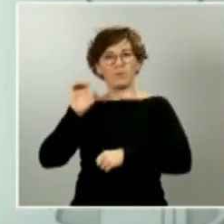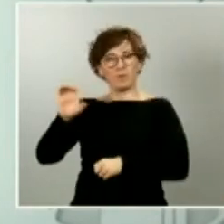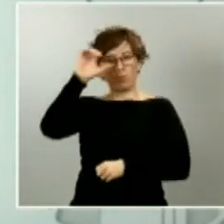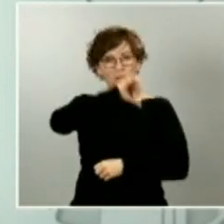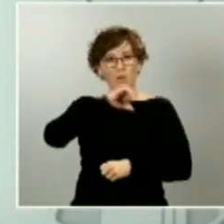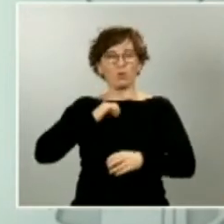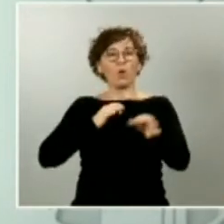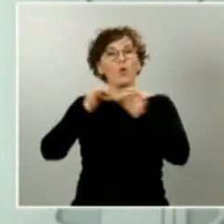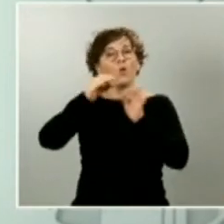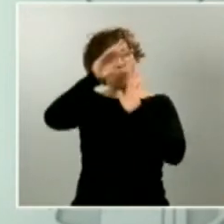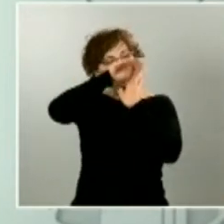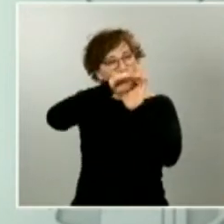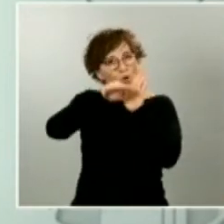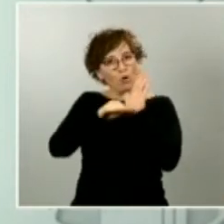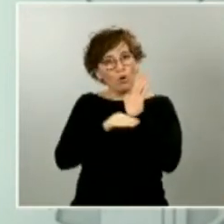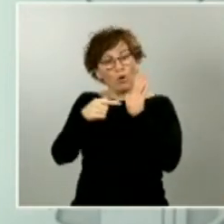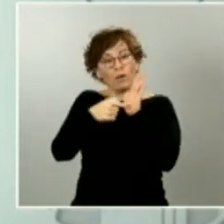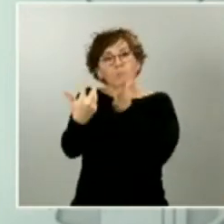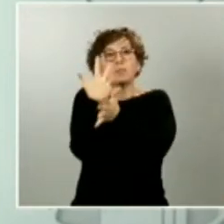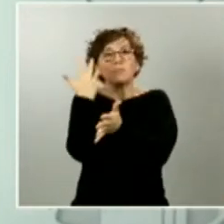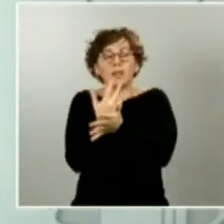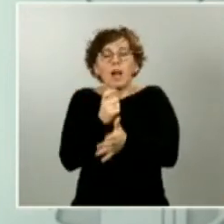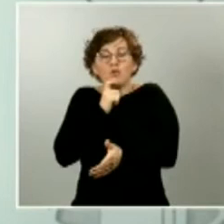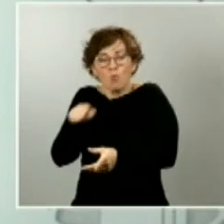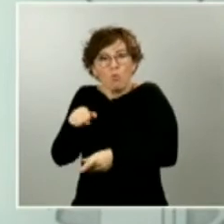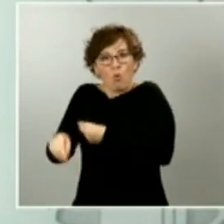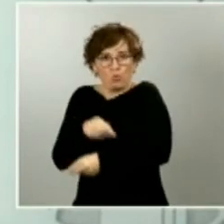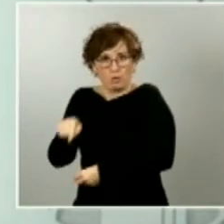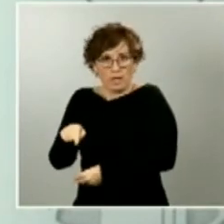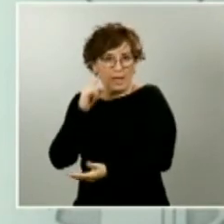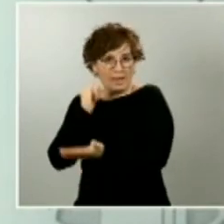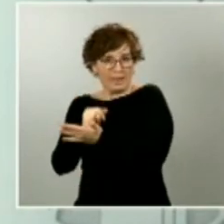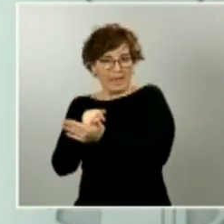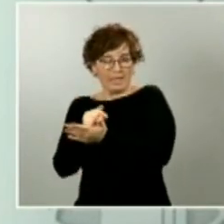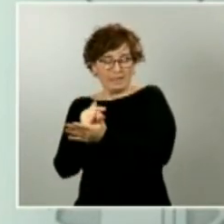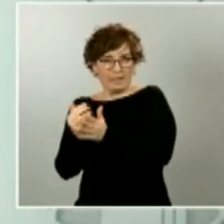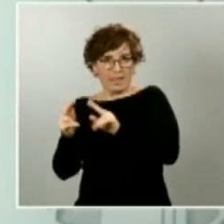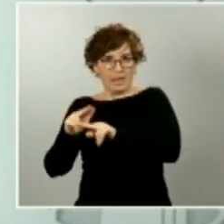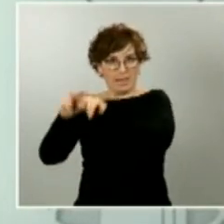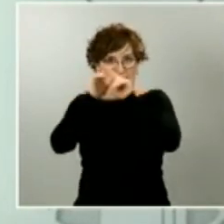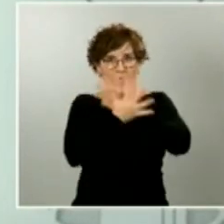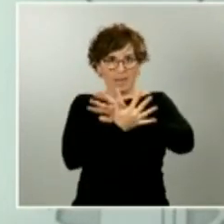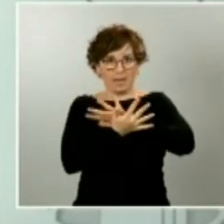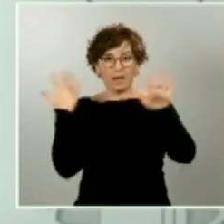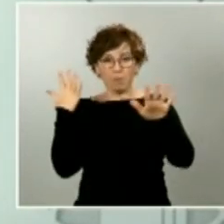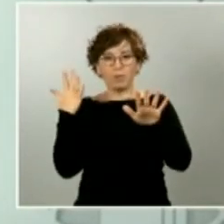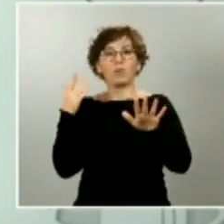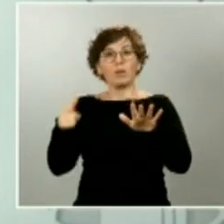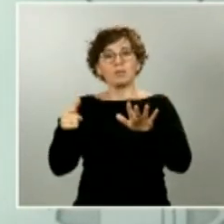protocolo que indica las condiciones de uso de estos test de diagnóstico rápido que actuarán como complemento de los test de diagnóstico.